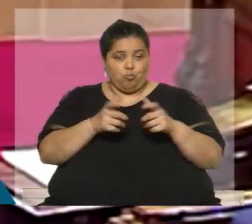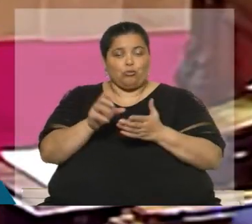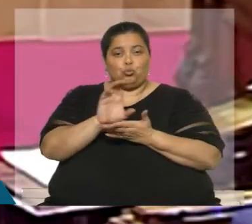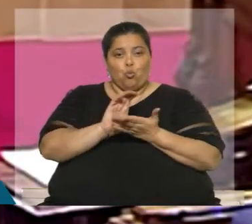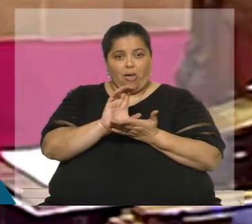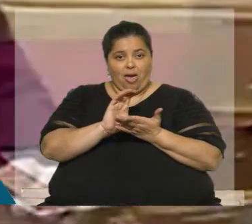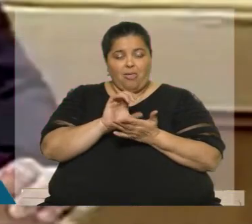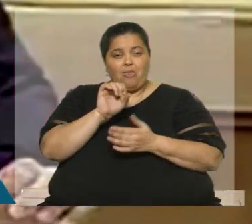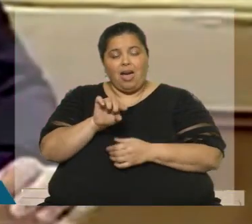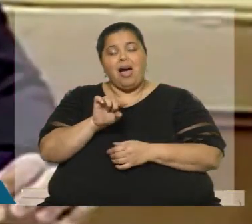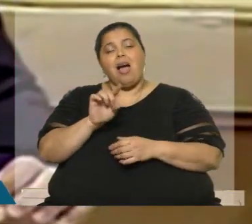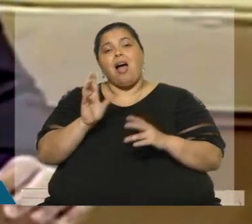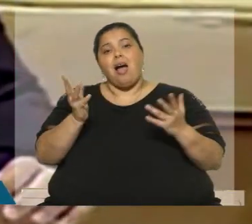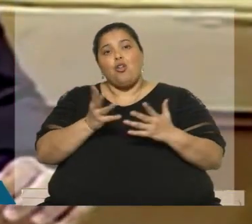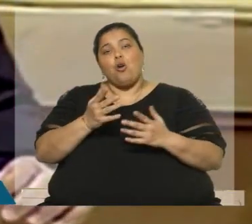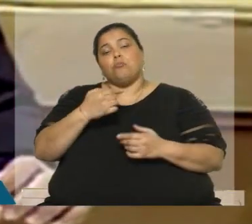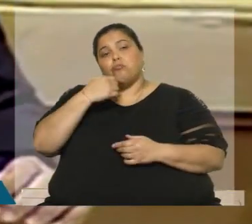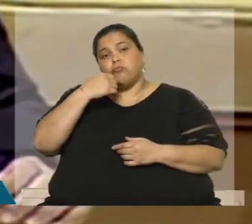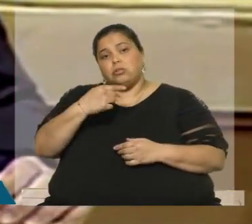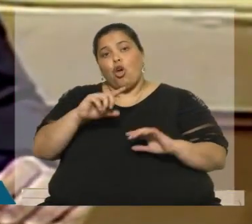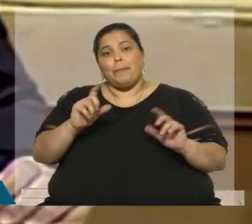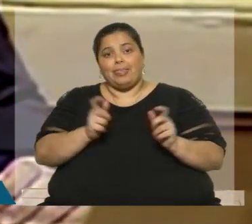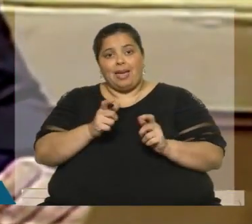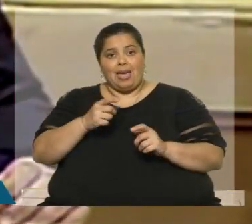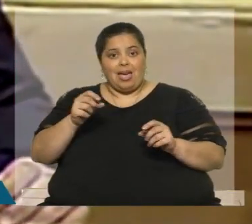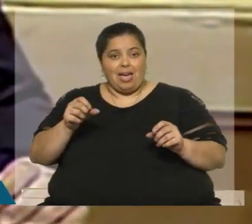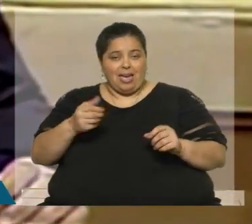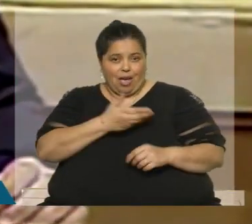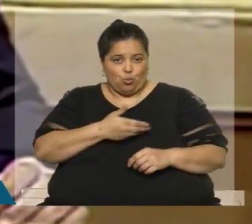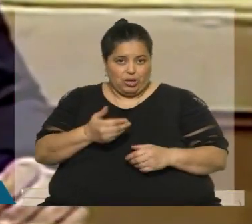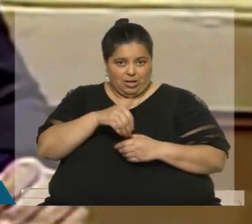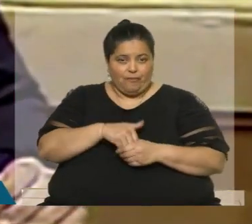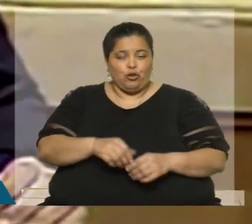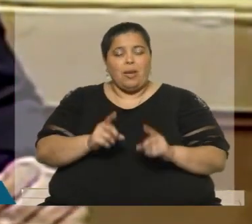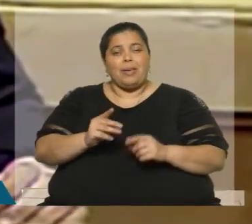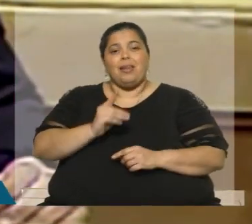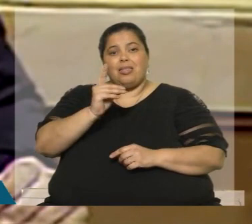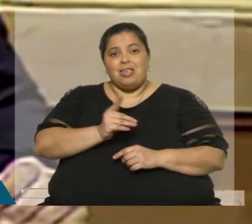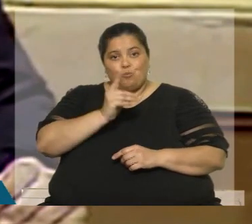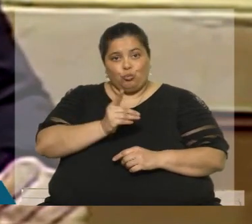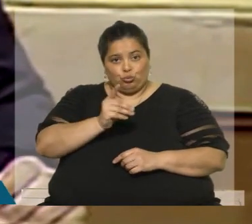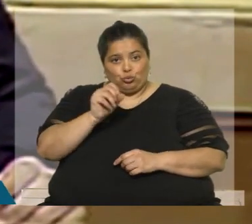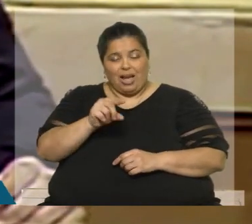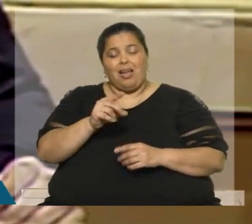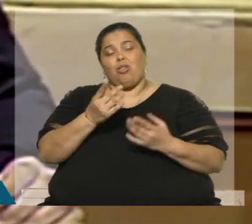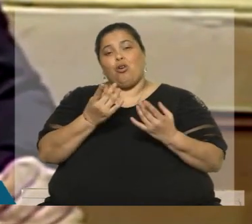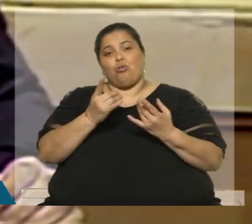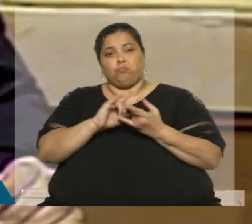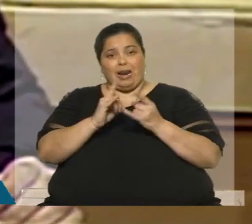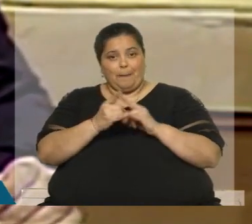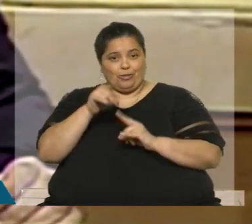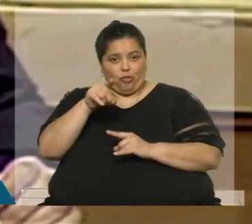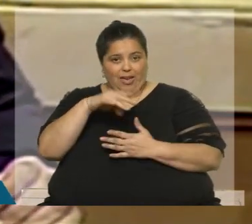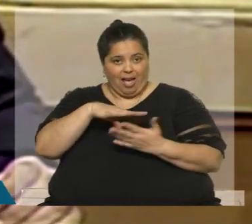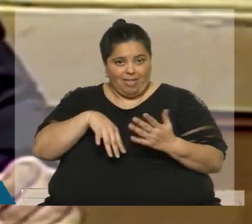y Estrategia, portavoz del Comité Ejecutivo, secretario de Comunicación y Portavocía, diputado autonómico en el Parlamento de Cataluña, secretario de